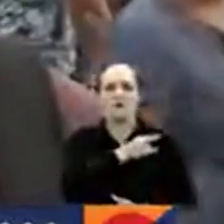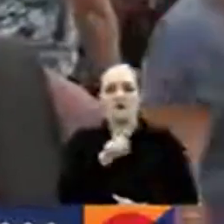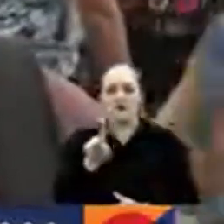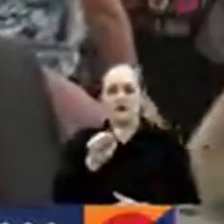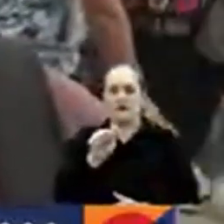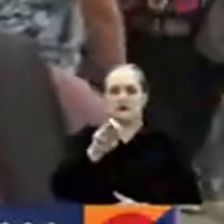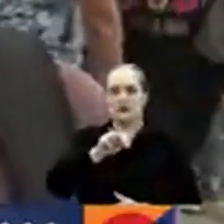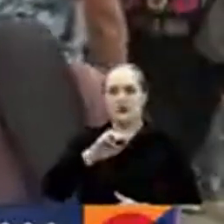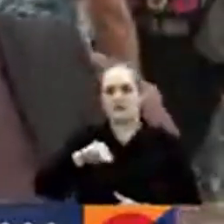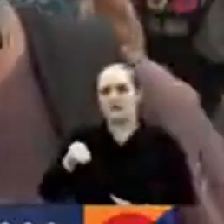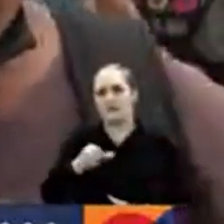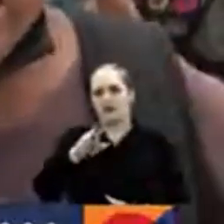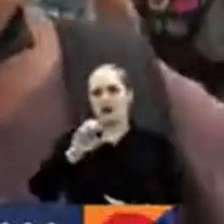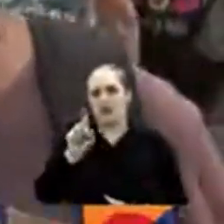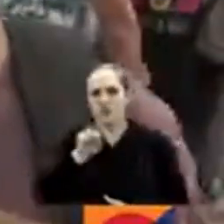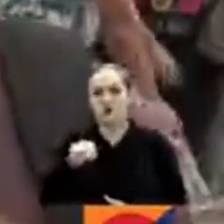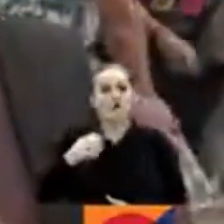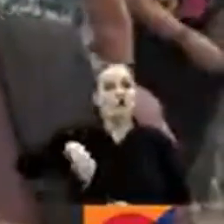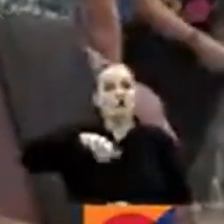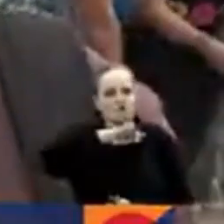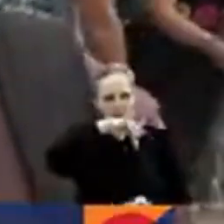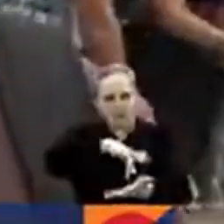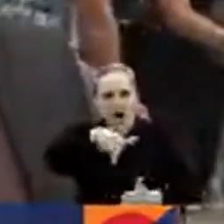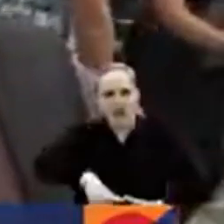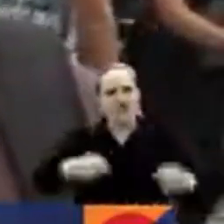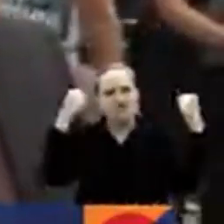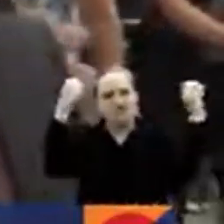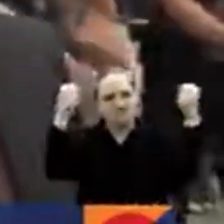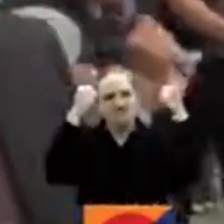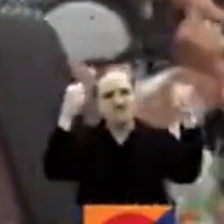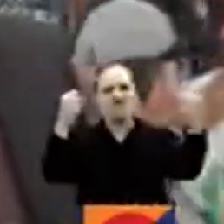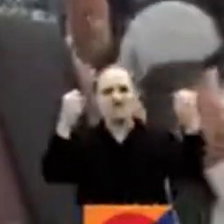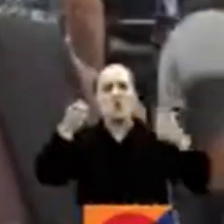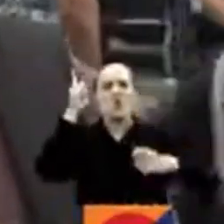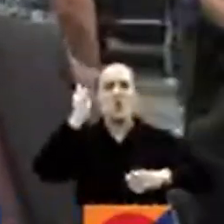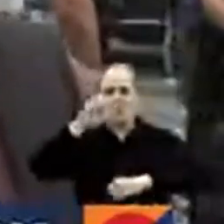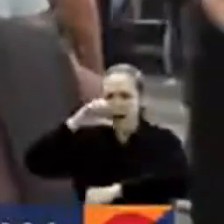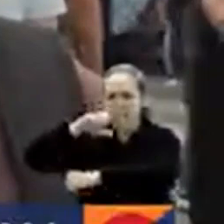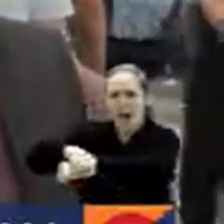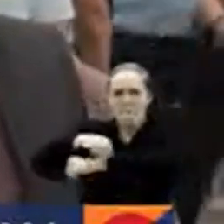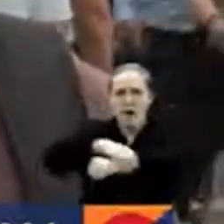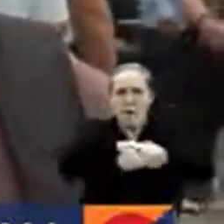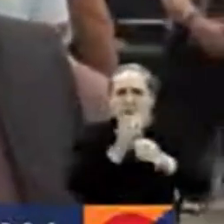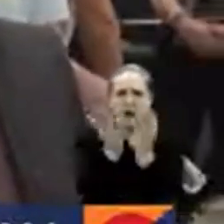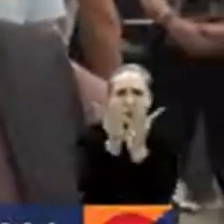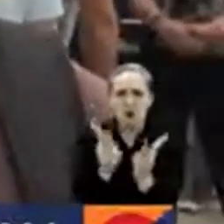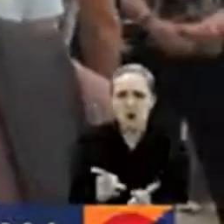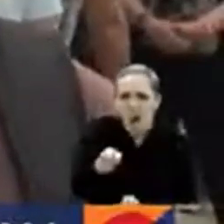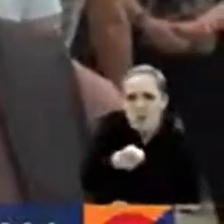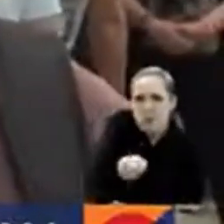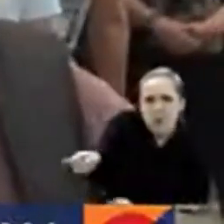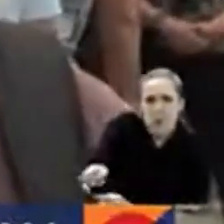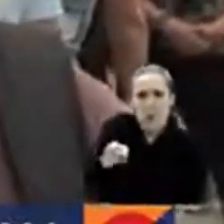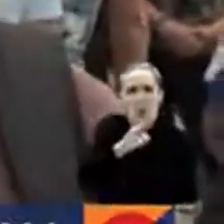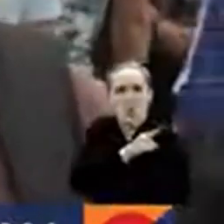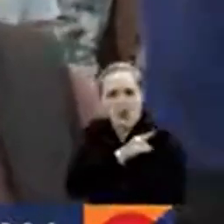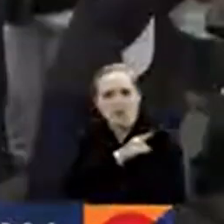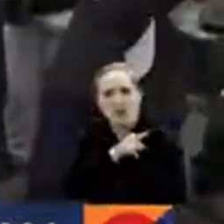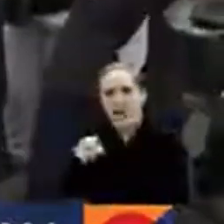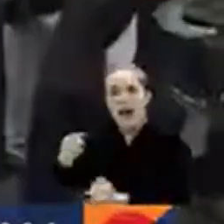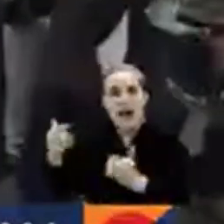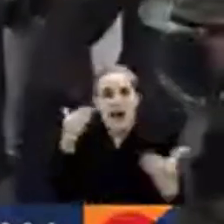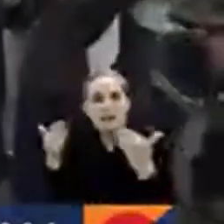Ahorita estamos reclamando ahora acá en la DIRCOTE por la detención inarbitraria de los estudiantes, tanto de nuestros hermanos